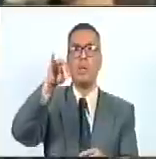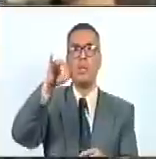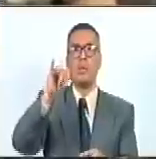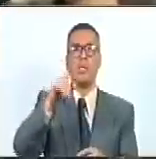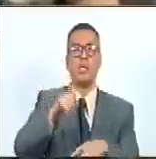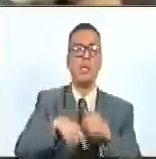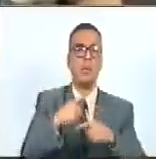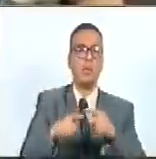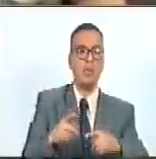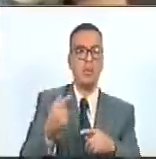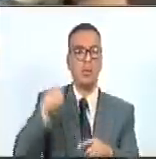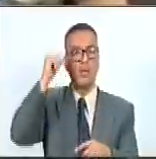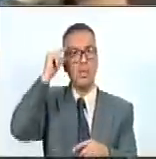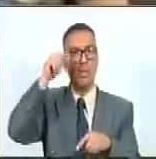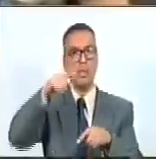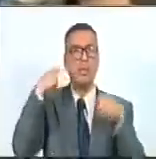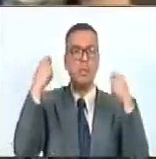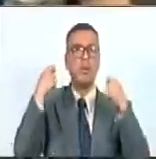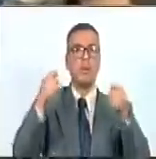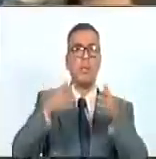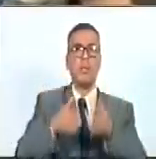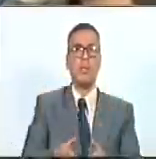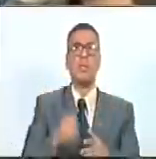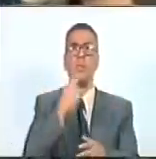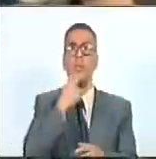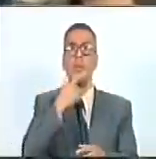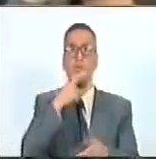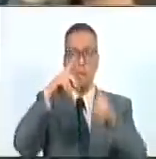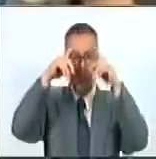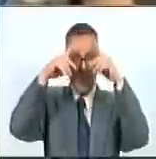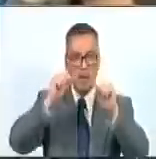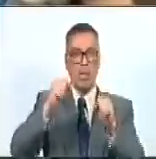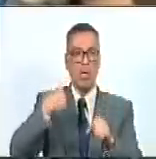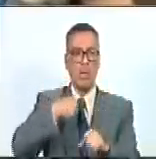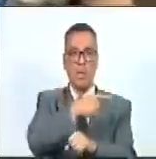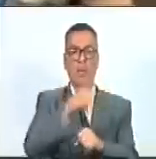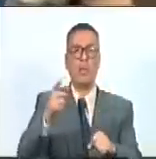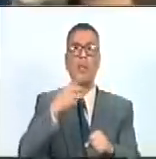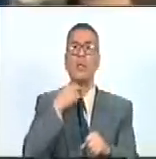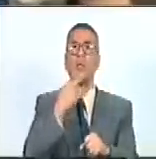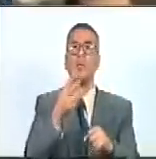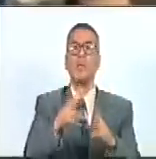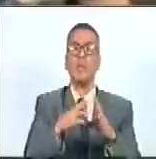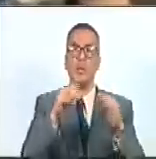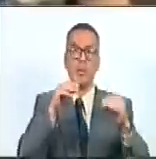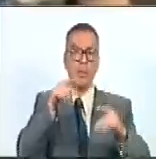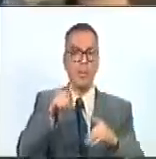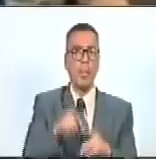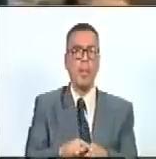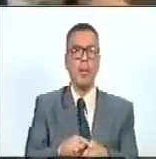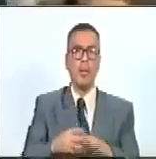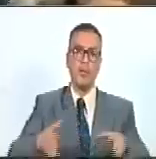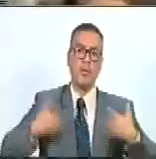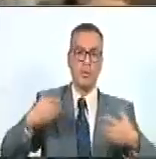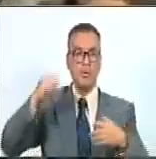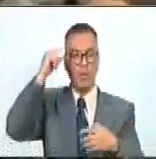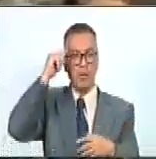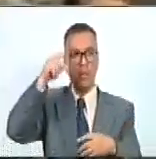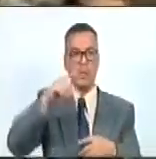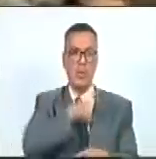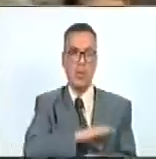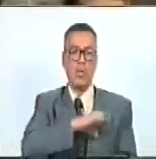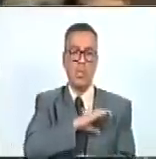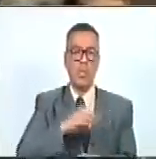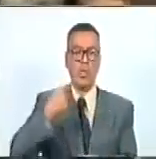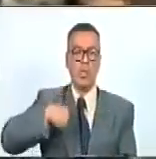Nacional del Locutor, pero hoy celebramos el natalicio de esta hermosa profesión. Así que para ustedes, locutoras y locutores, disfruten su día y la Comisión